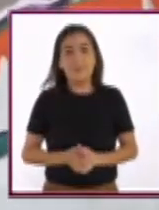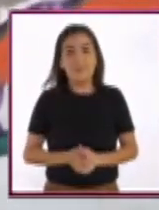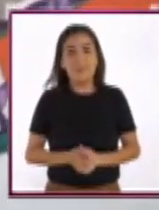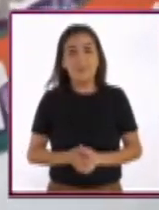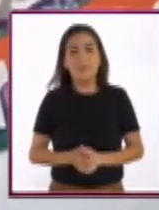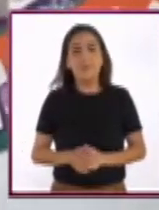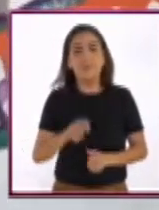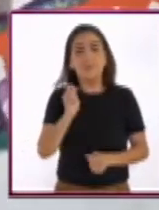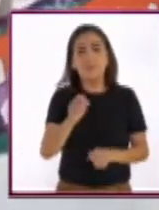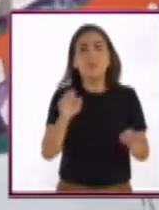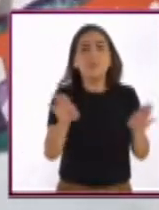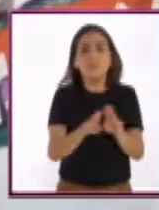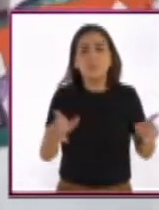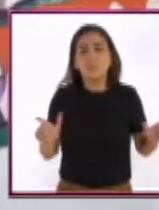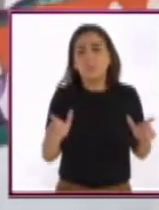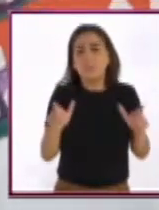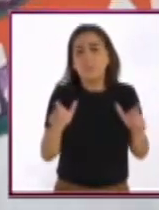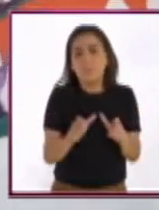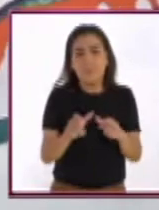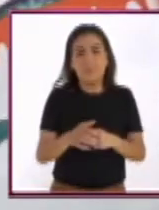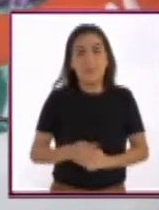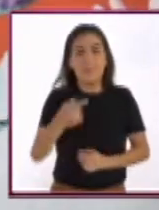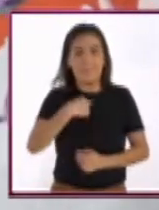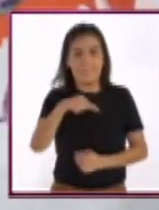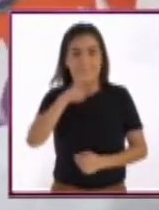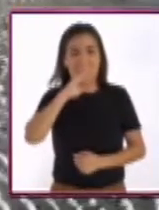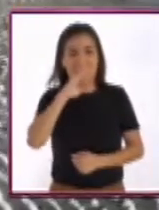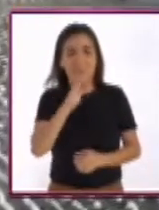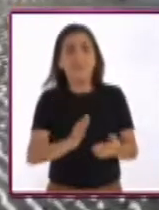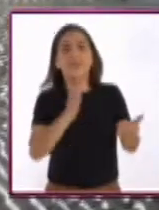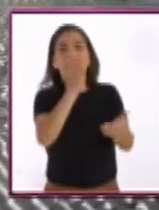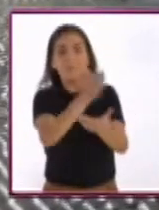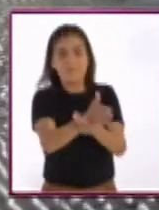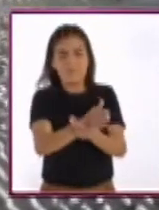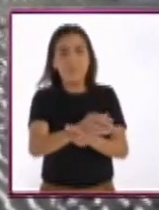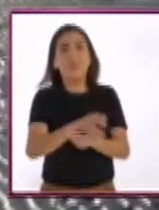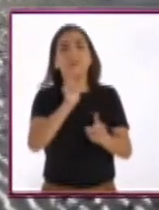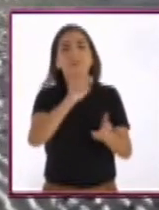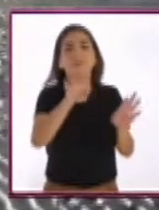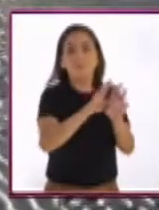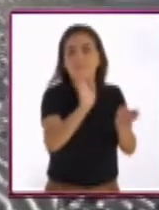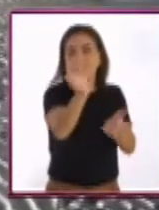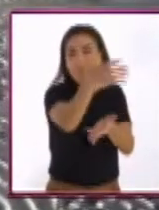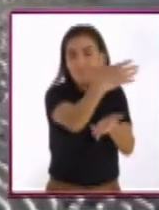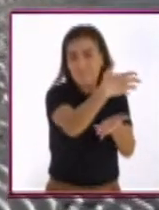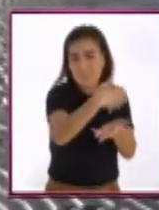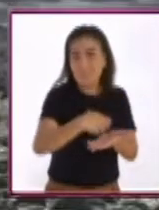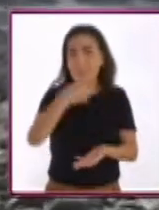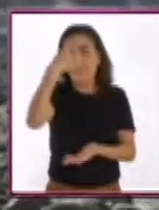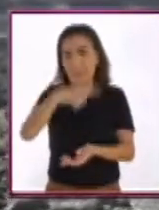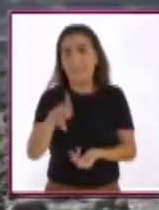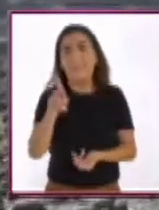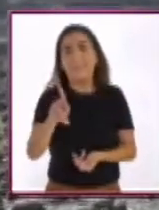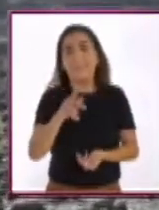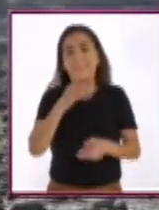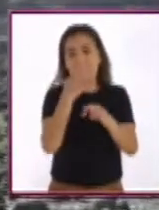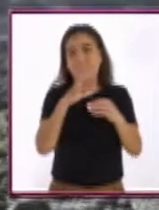Me tocó ver, pero estoy muy pequeño yo. Mi mamá fue a traer, recolectar